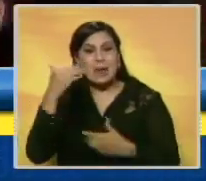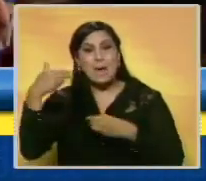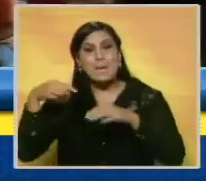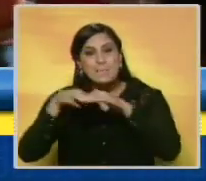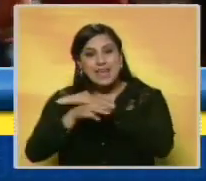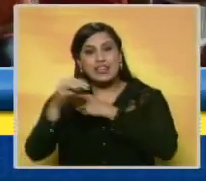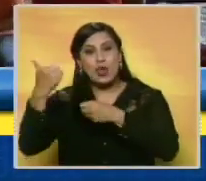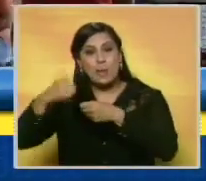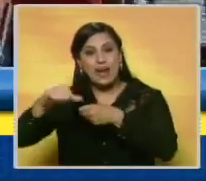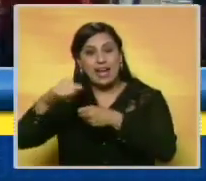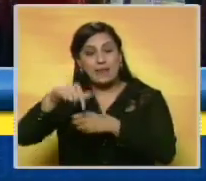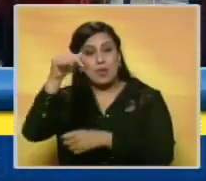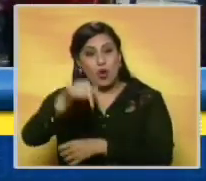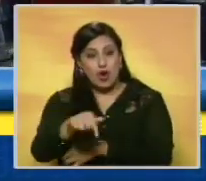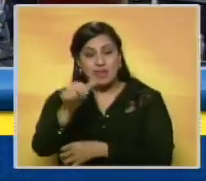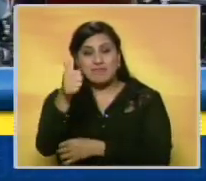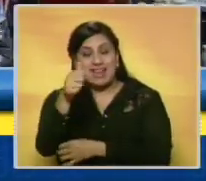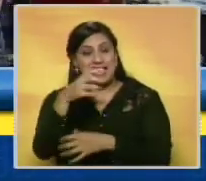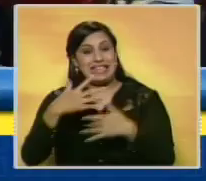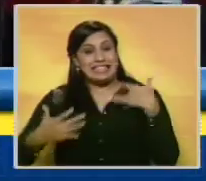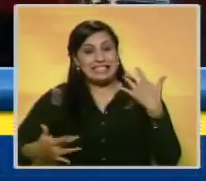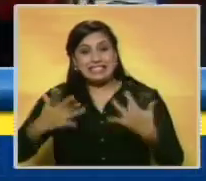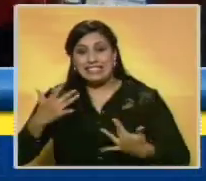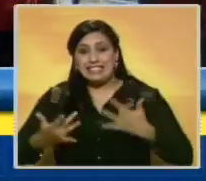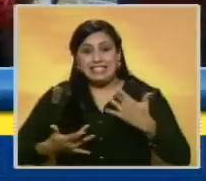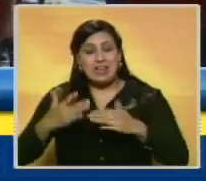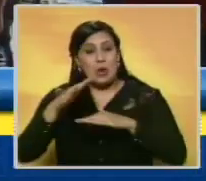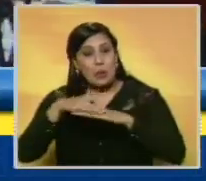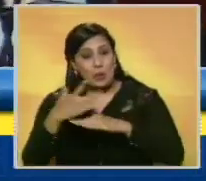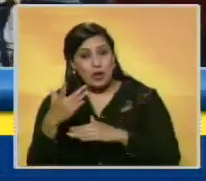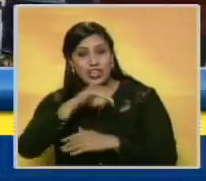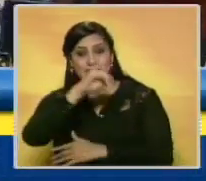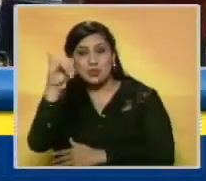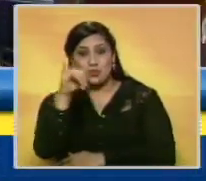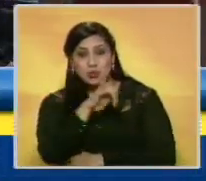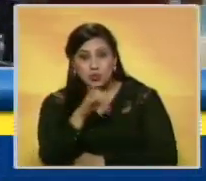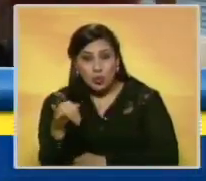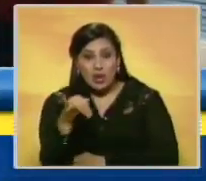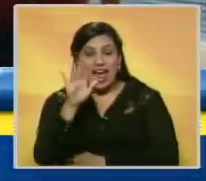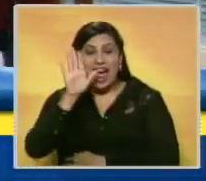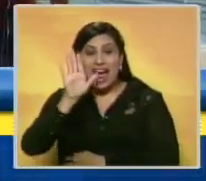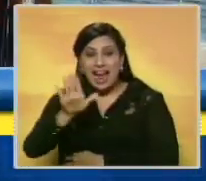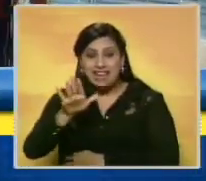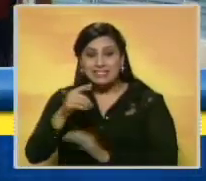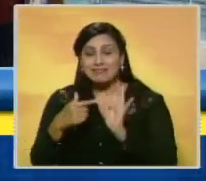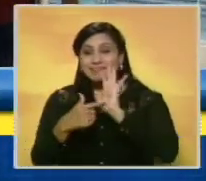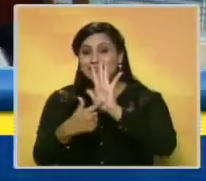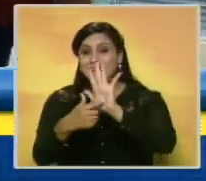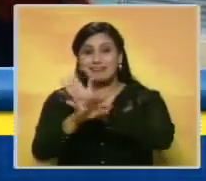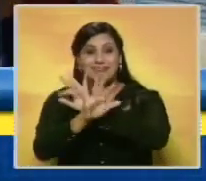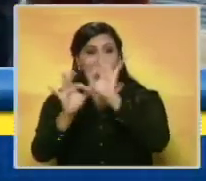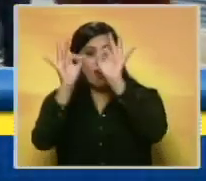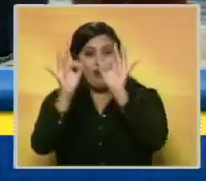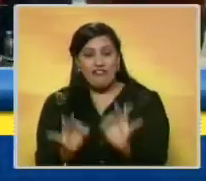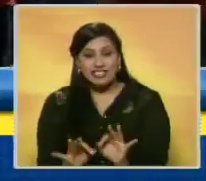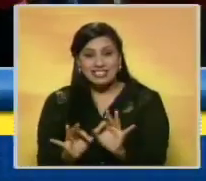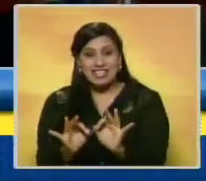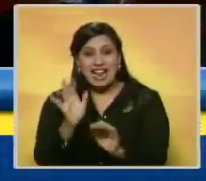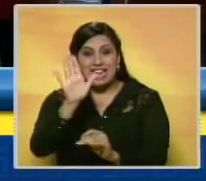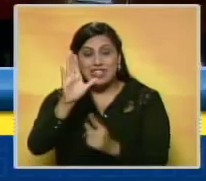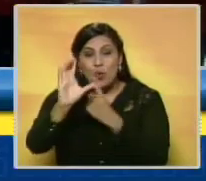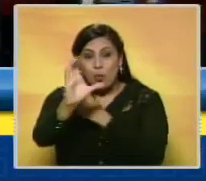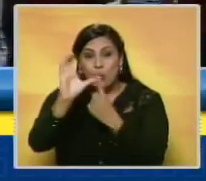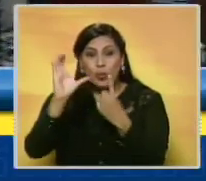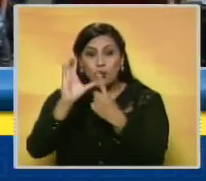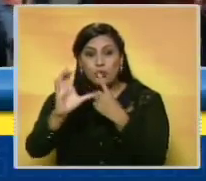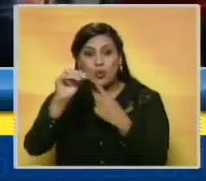Maracaibo. Y hoy, con más razones de alegría, porque la gaita zuliana está siendo decretada como patrimonio cultural